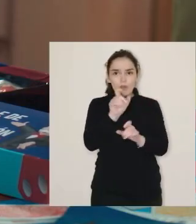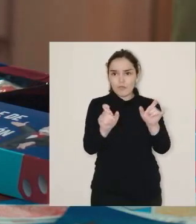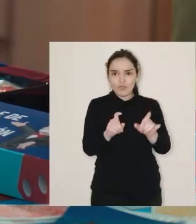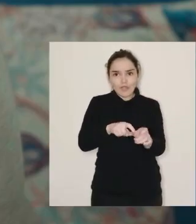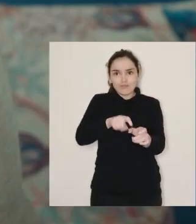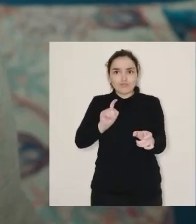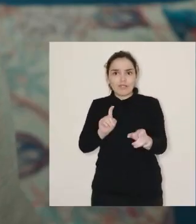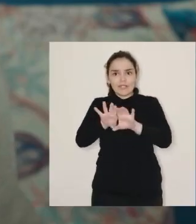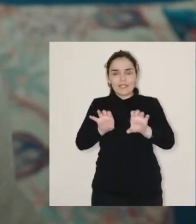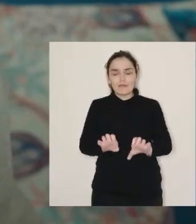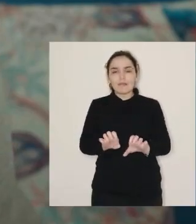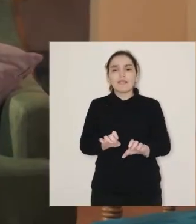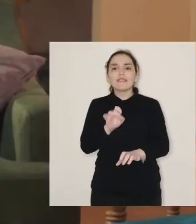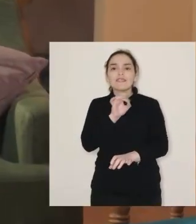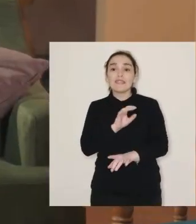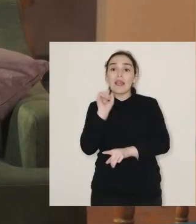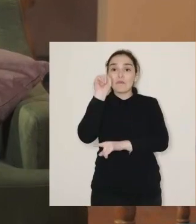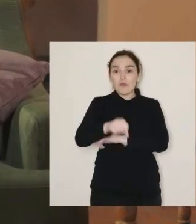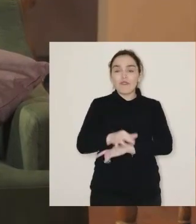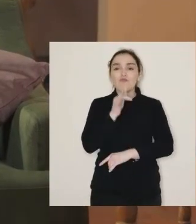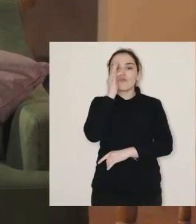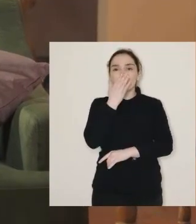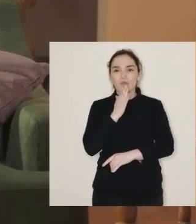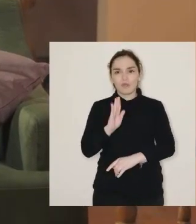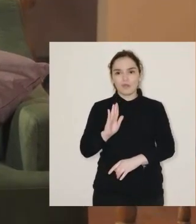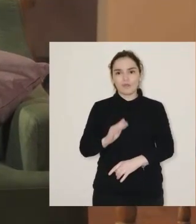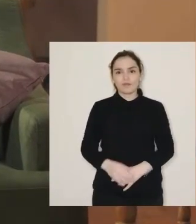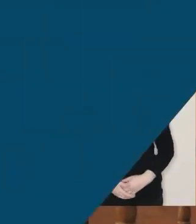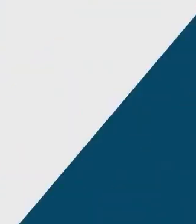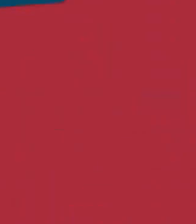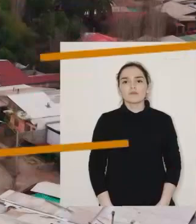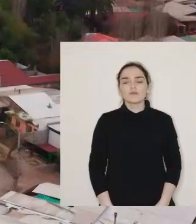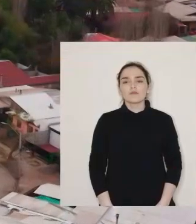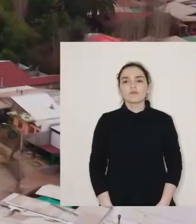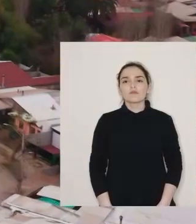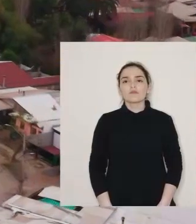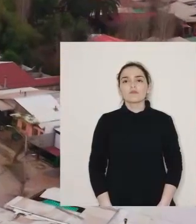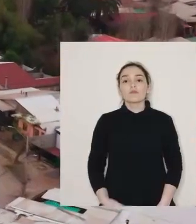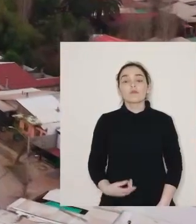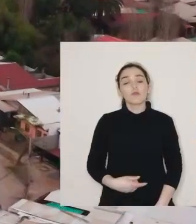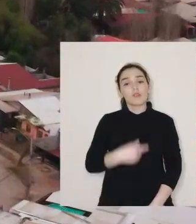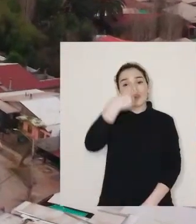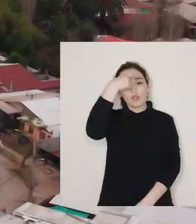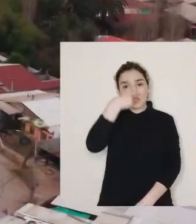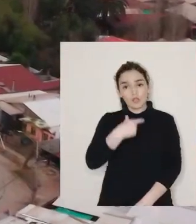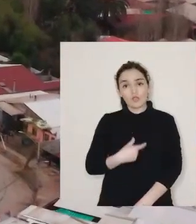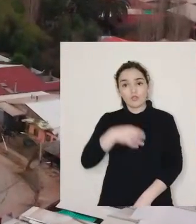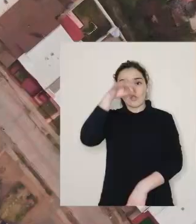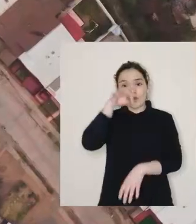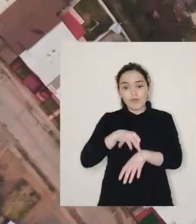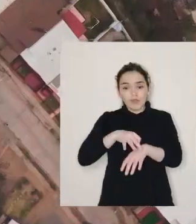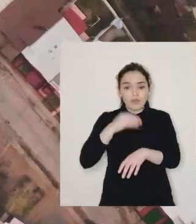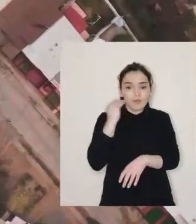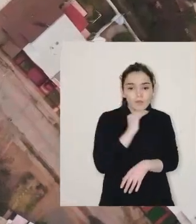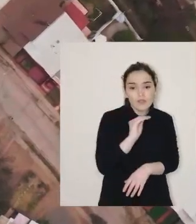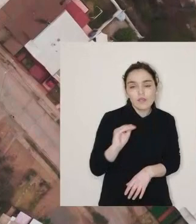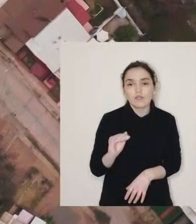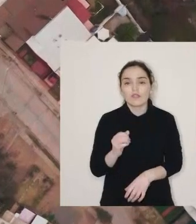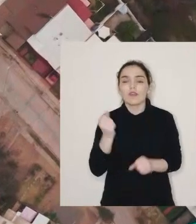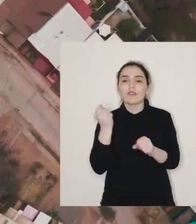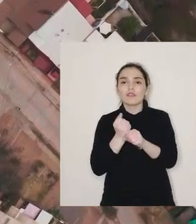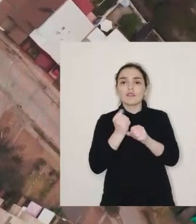nadie se queda fuera del juego. Chile aprueba un mañana mejor. Yo soy médico, pediatra. He